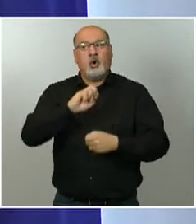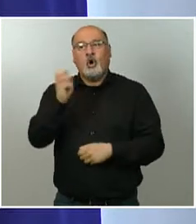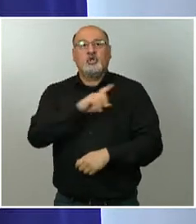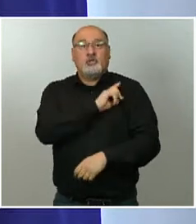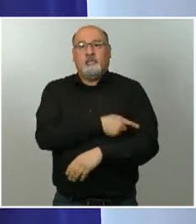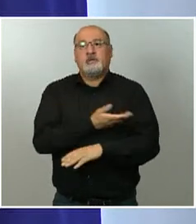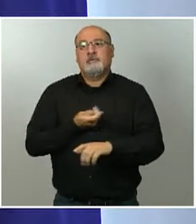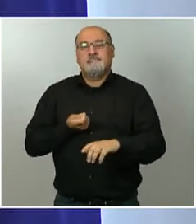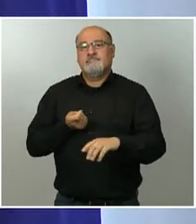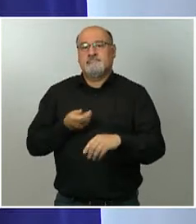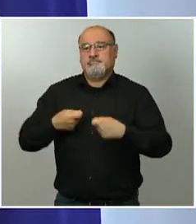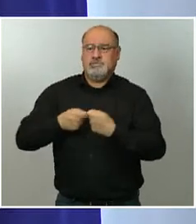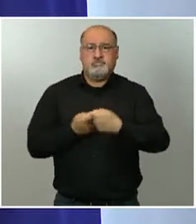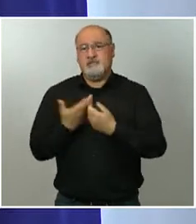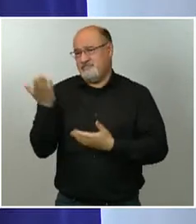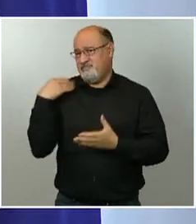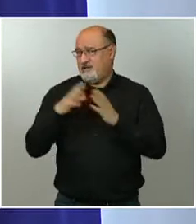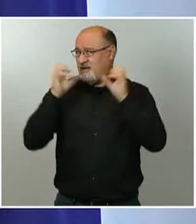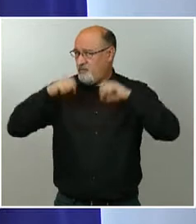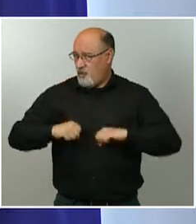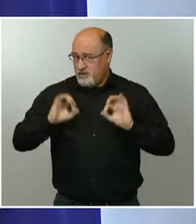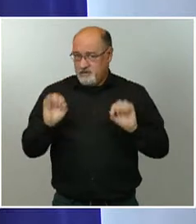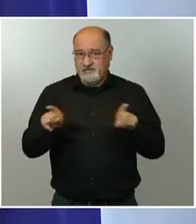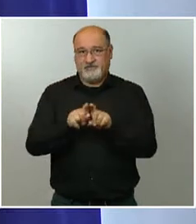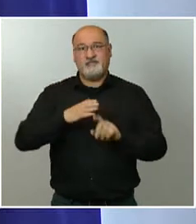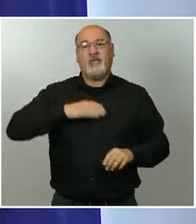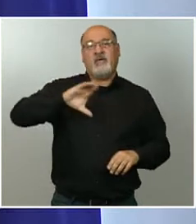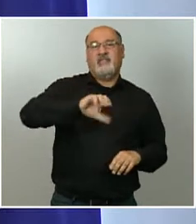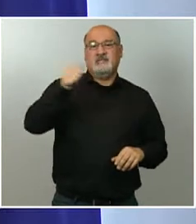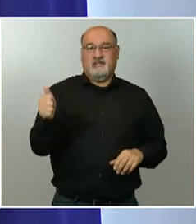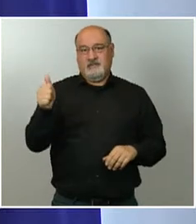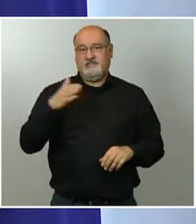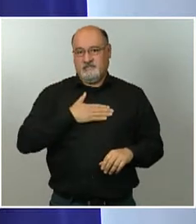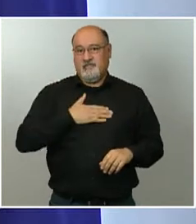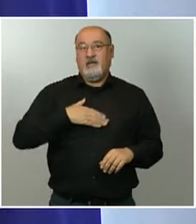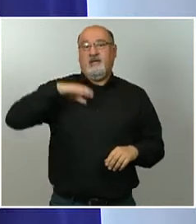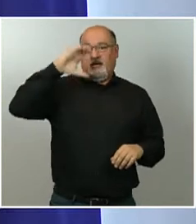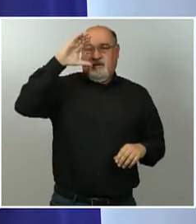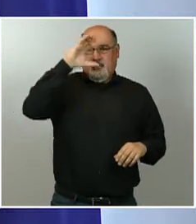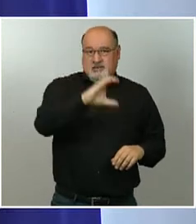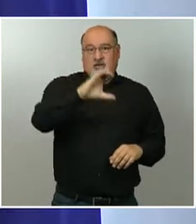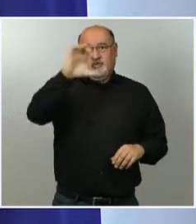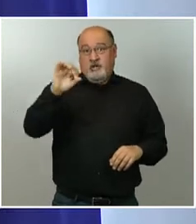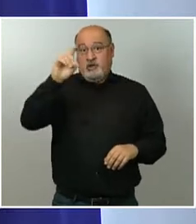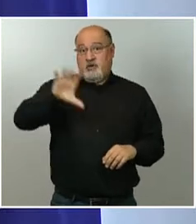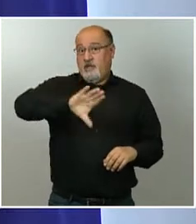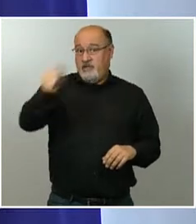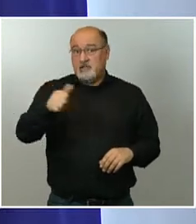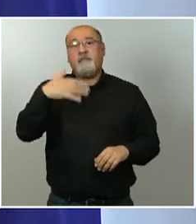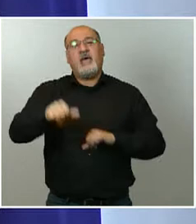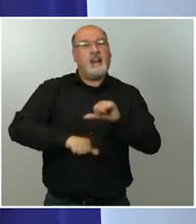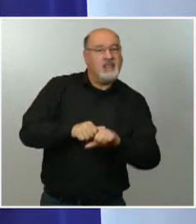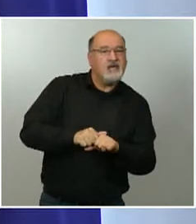acuerdo que ustedes recordarán que se hizo entre el CSD, la Liga y la Federación de Fútbol. Por tanto, también quiero aprovechar para agradecer a la Liga,